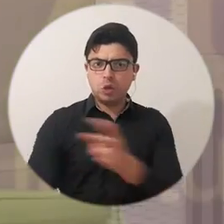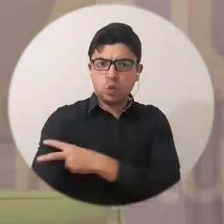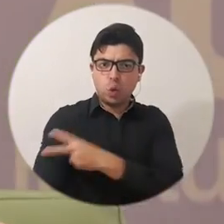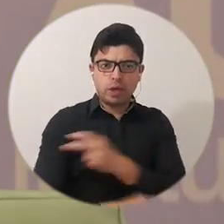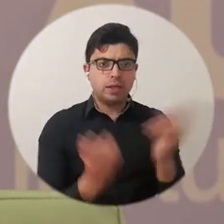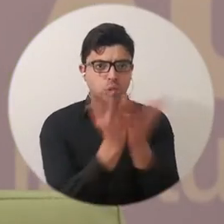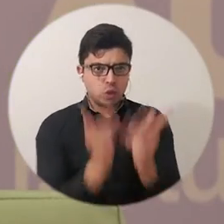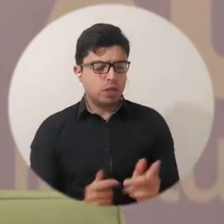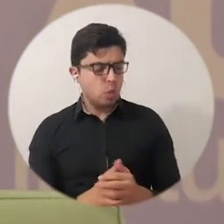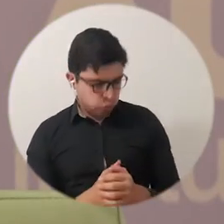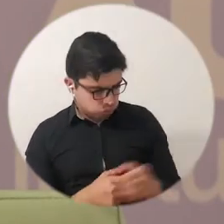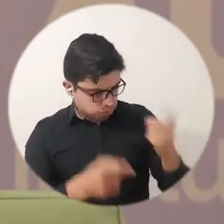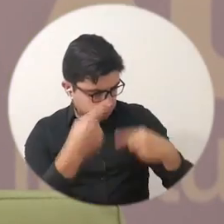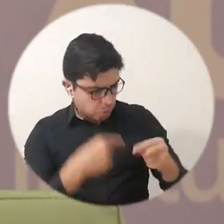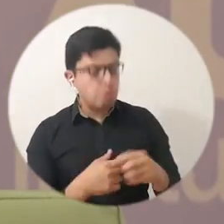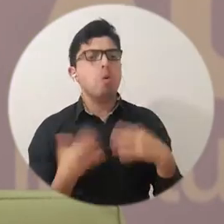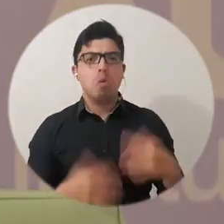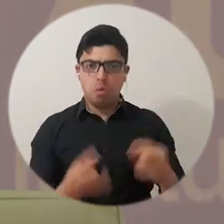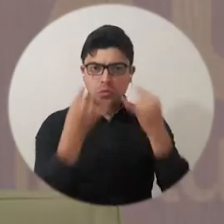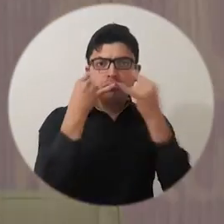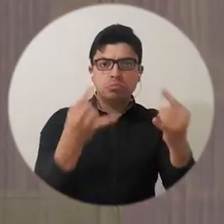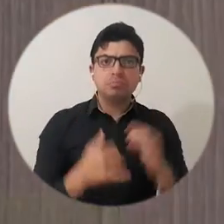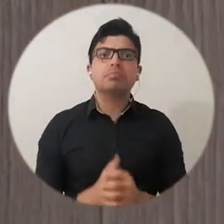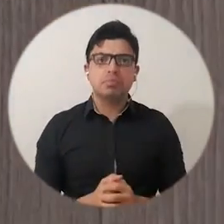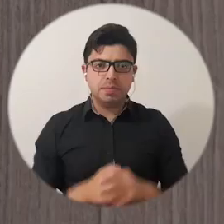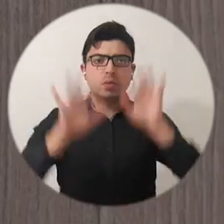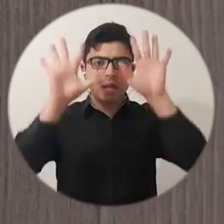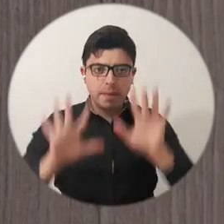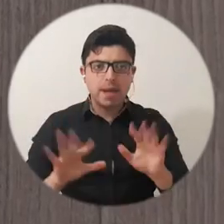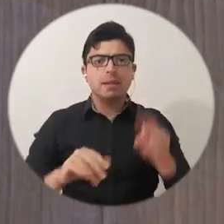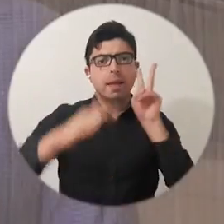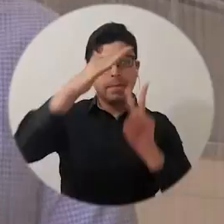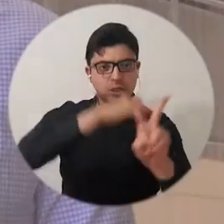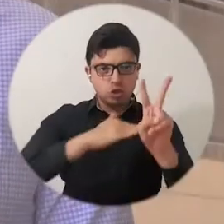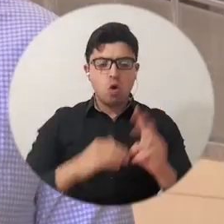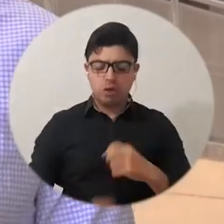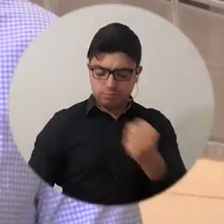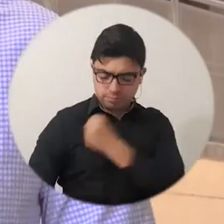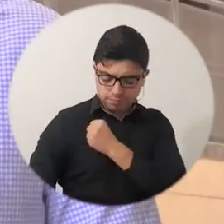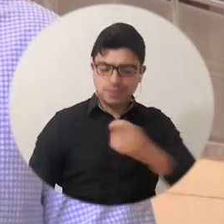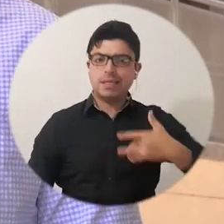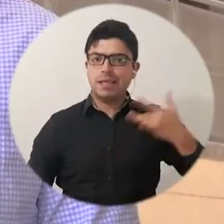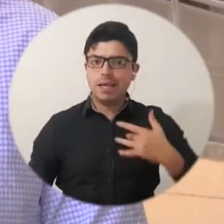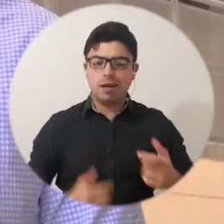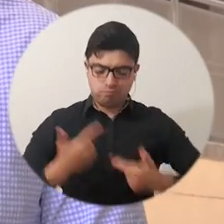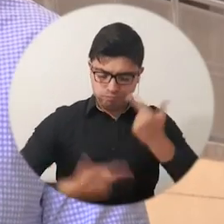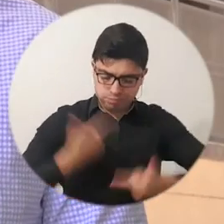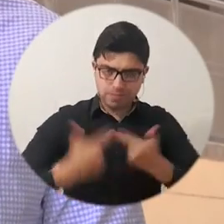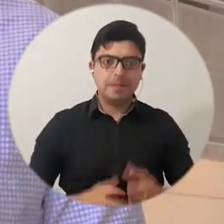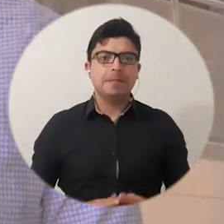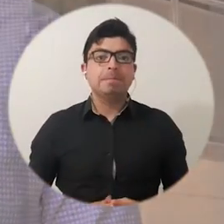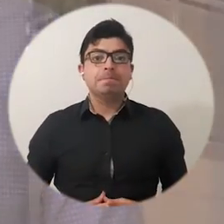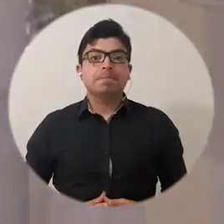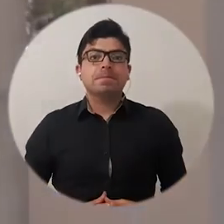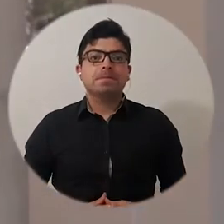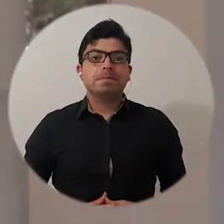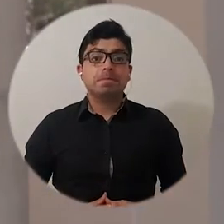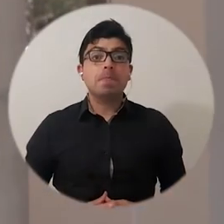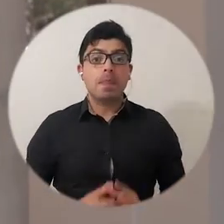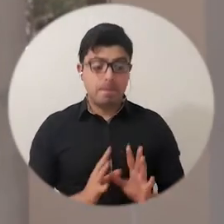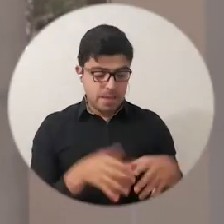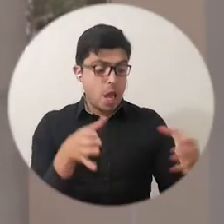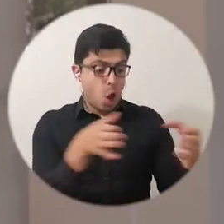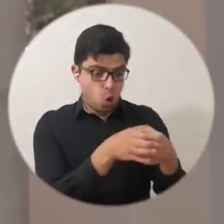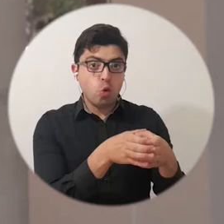tutorías con los estudiantes. Y eso nos llamó mucho la atención, digamos que la transparencia, la visión y la pasión que él sentía por su emprendimiento. Bueno,